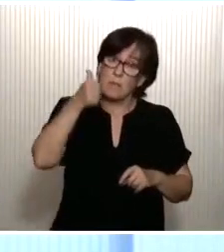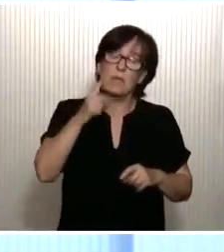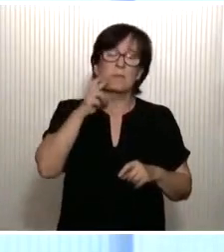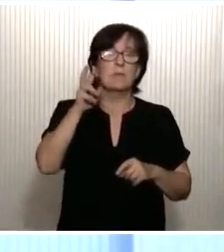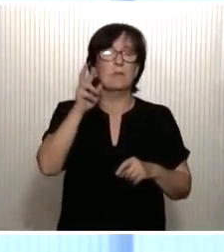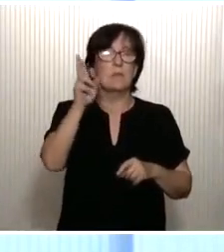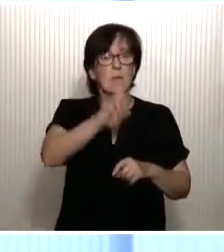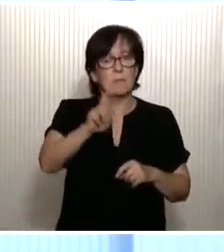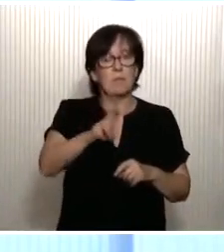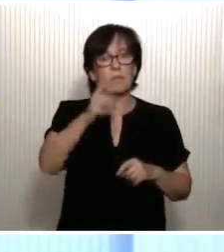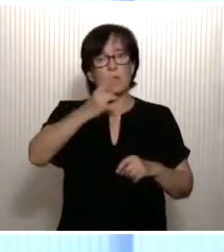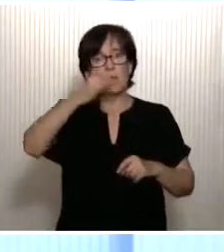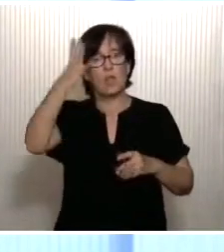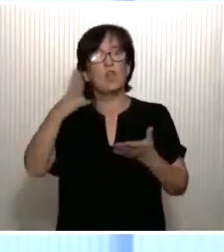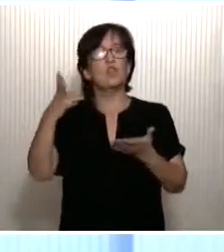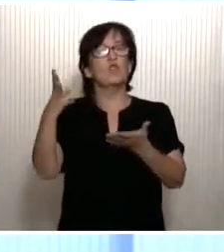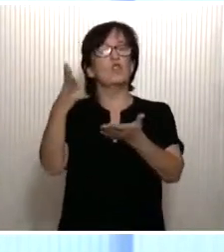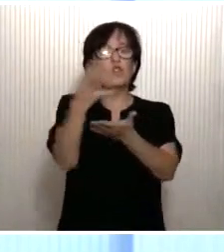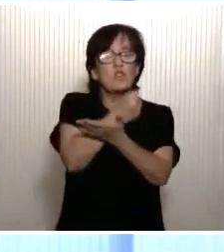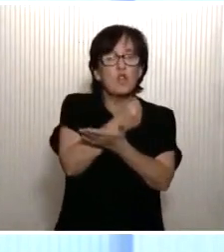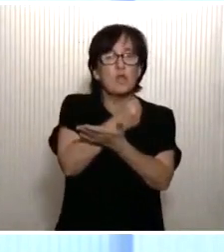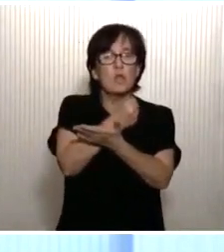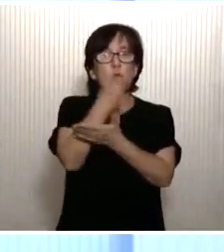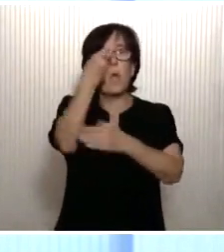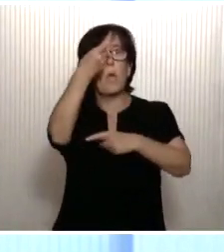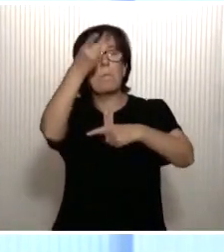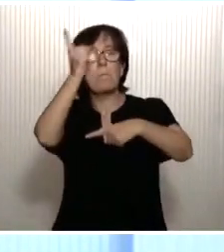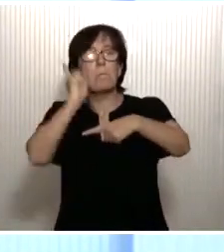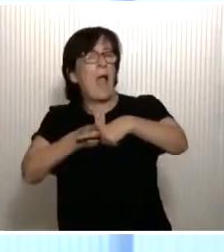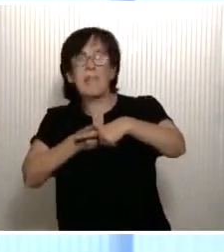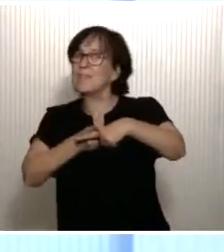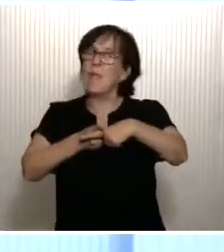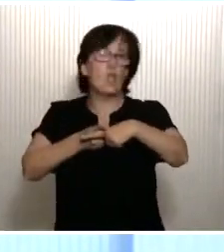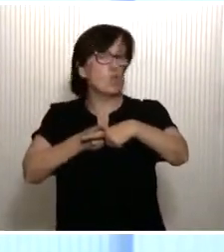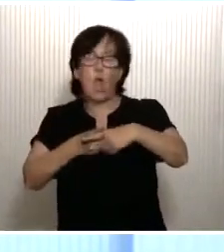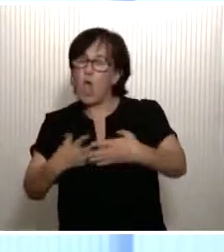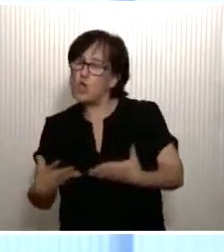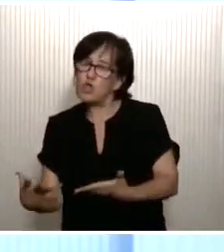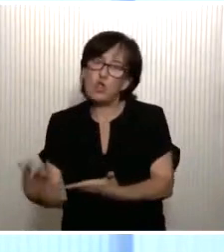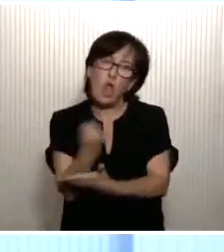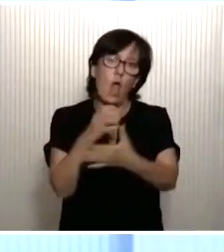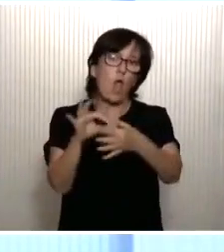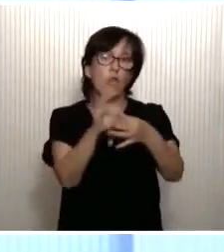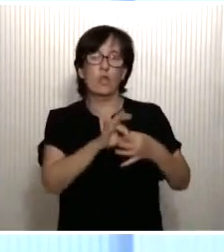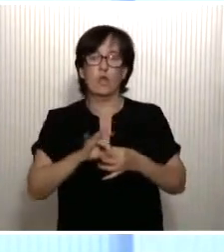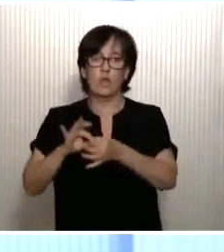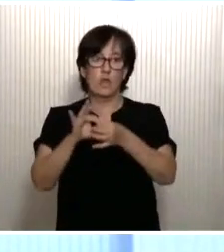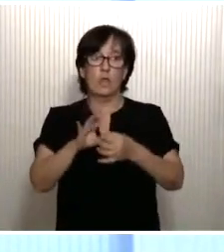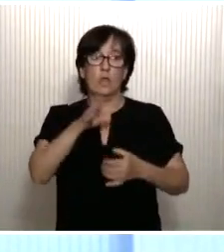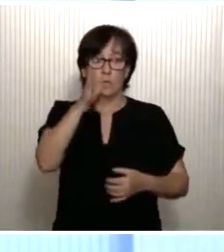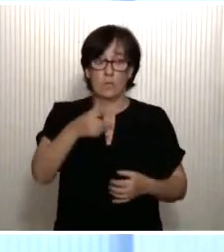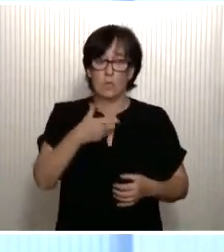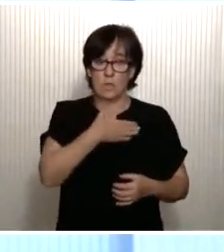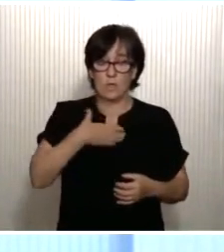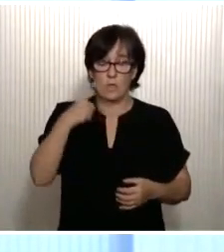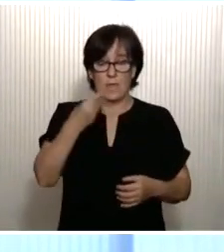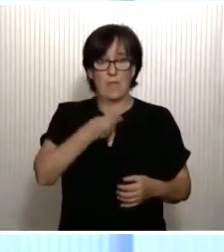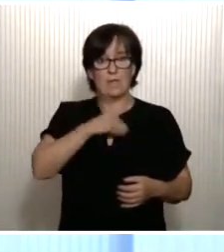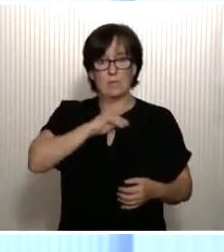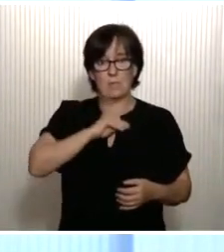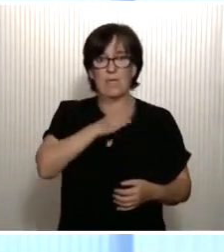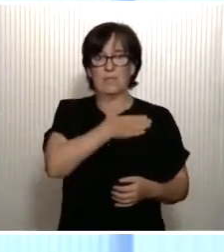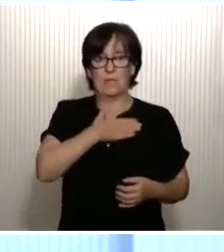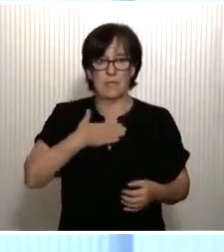esta idea, de todos, no de una parte. Por eso, quiero decirles que España quiere